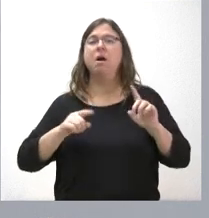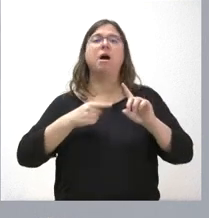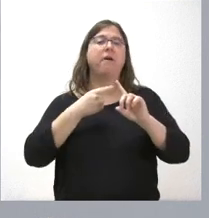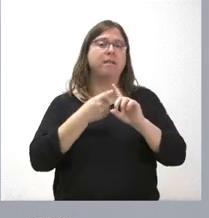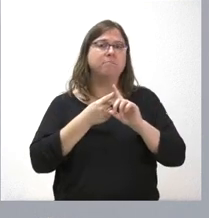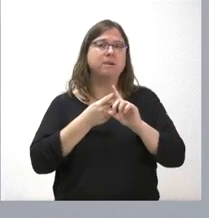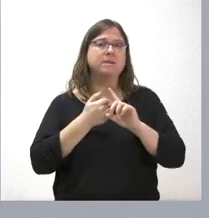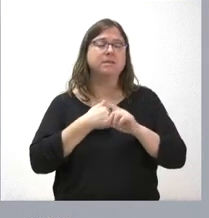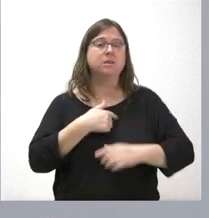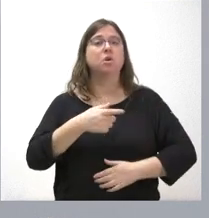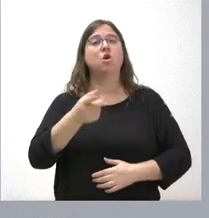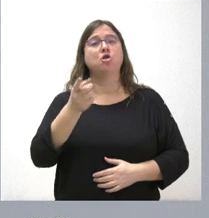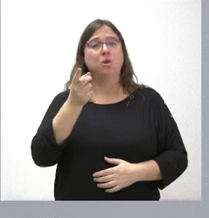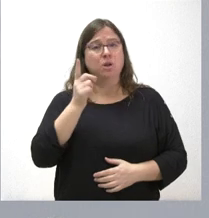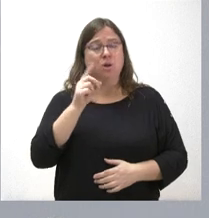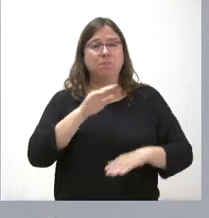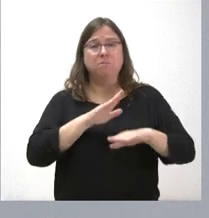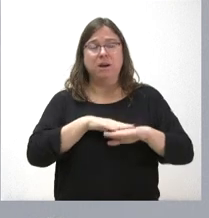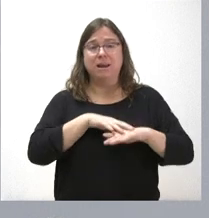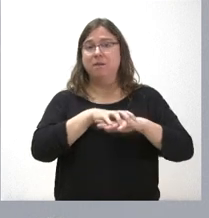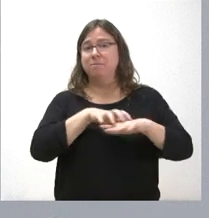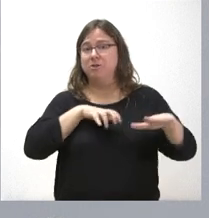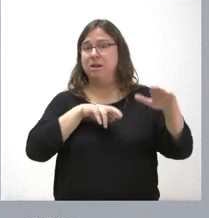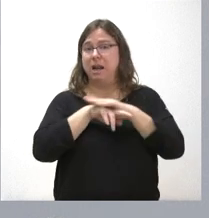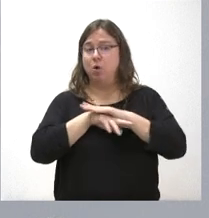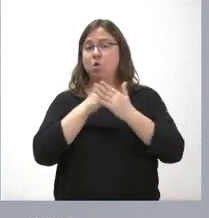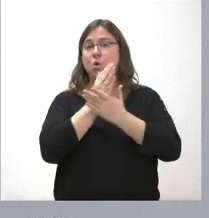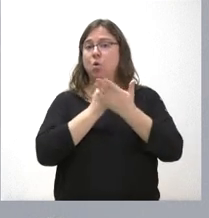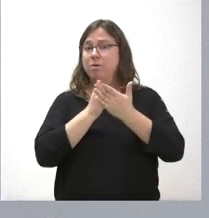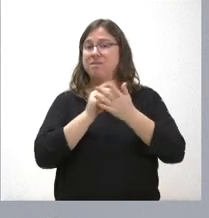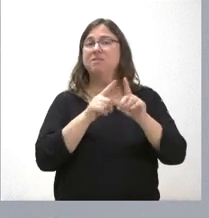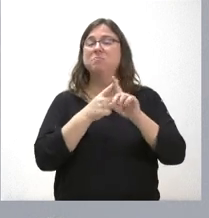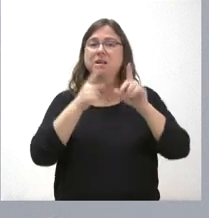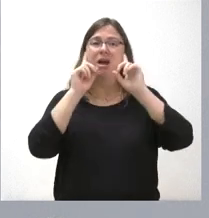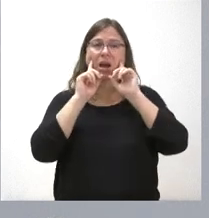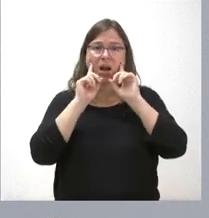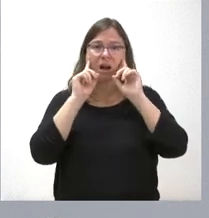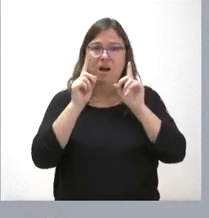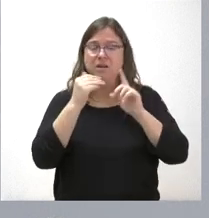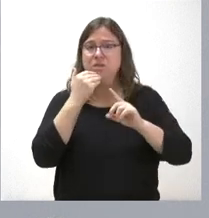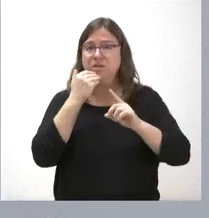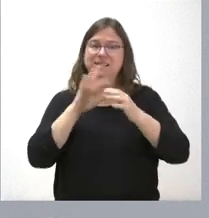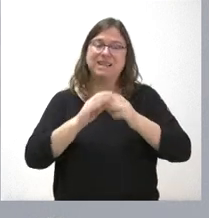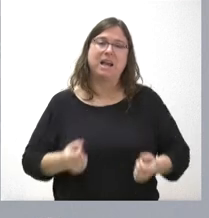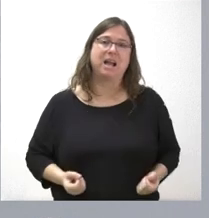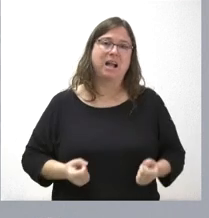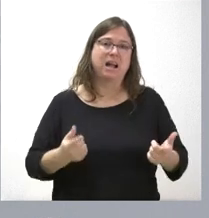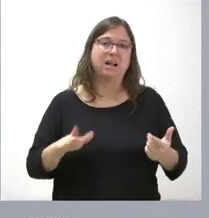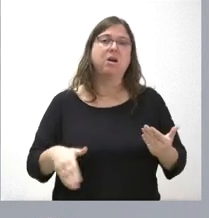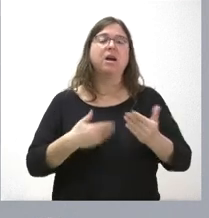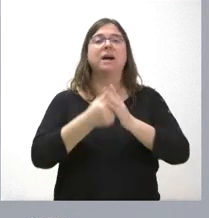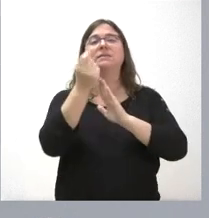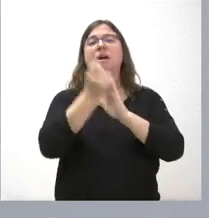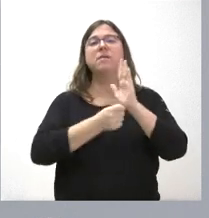que no solamente es que la mayor parte de estos recursos lo ponemos las comunidades autónomas, sino que, en el caso de lo que tiene que ver con el gasto, incluso en las medidas de